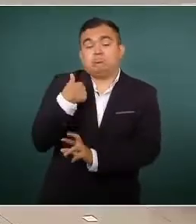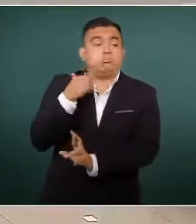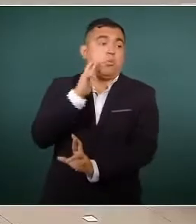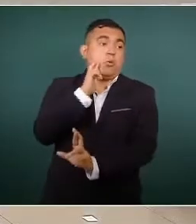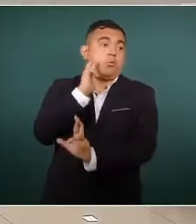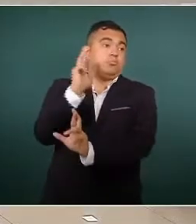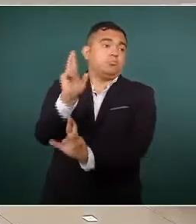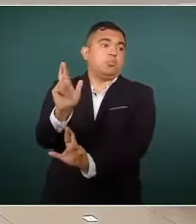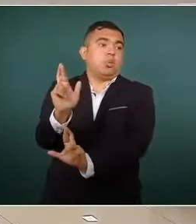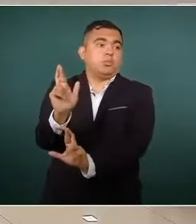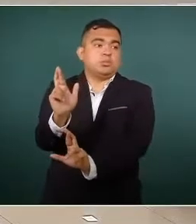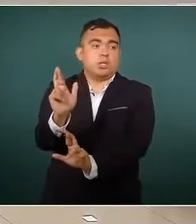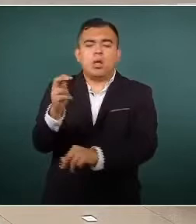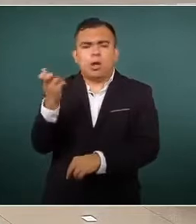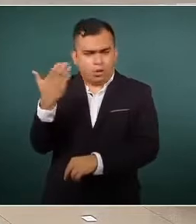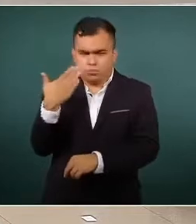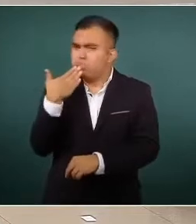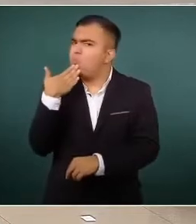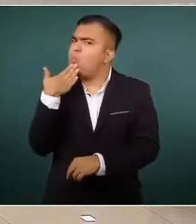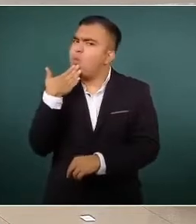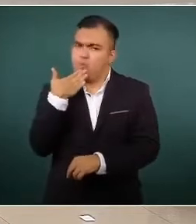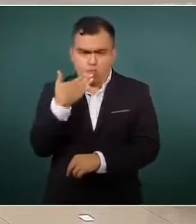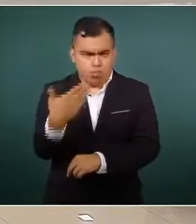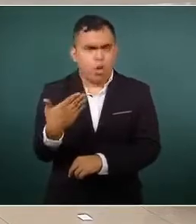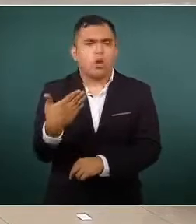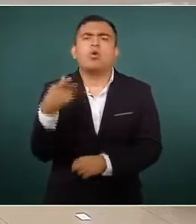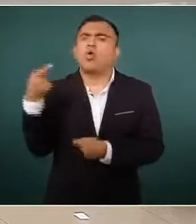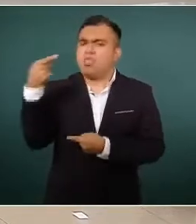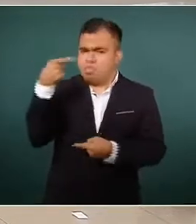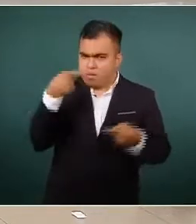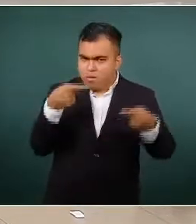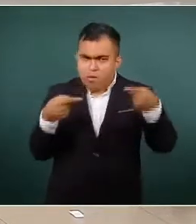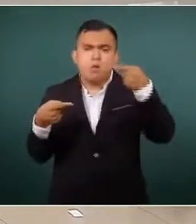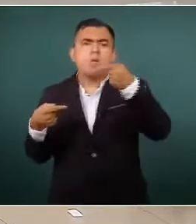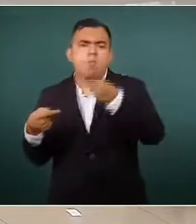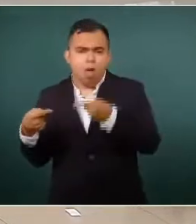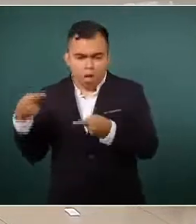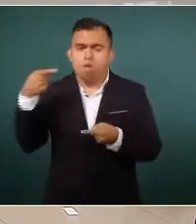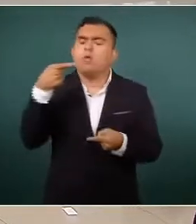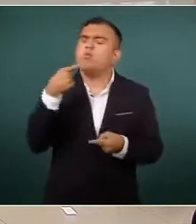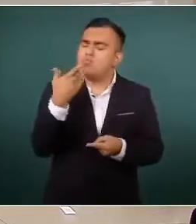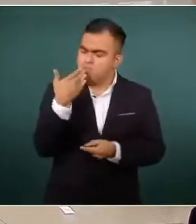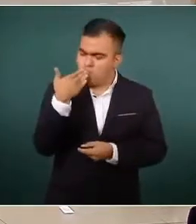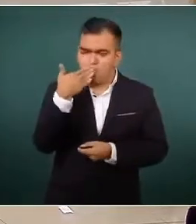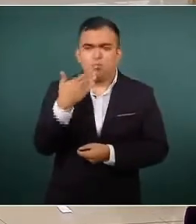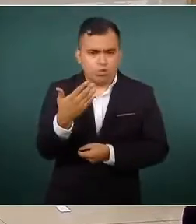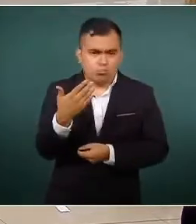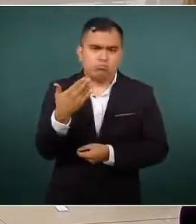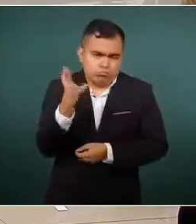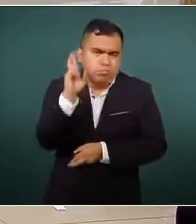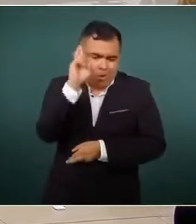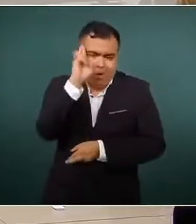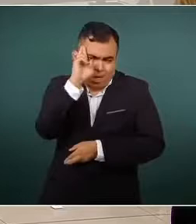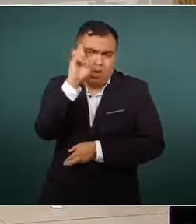Es muy bueno el debate, con todo respeto.